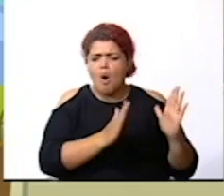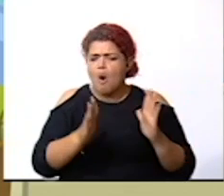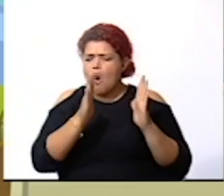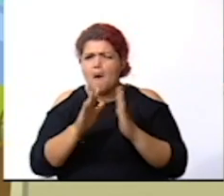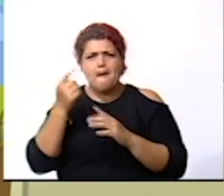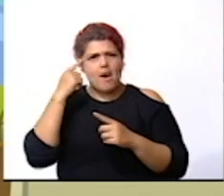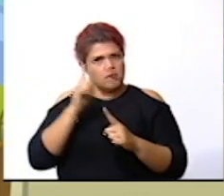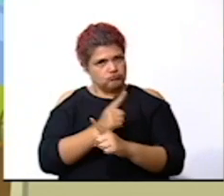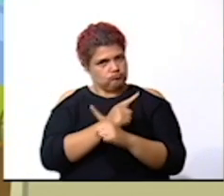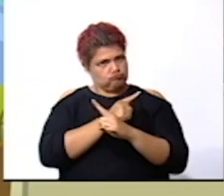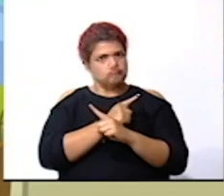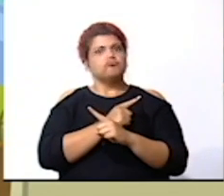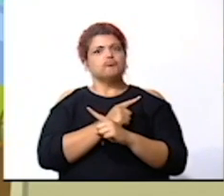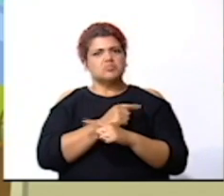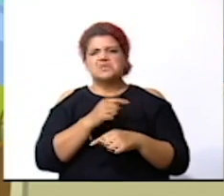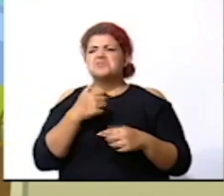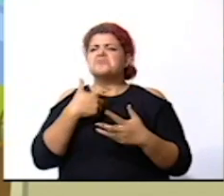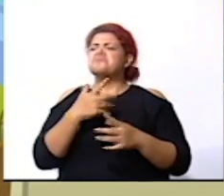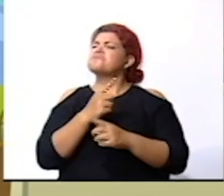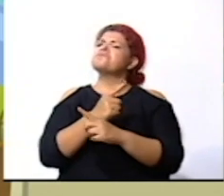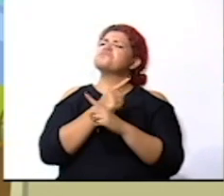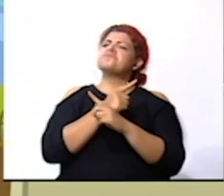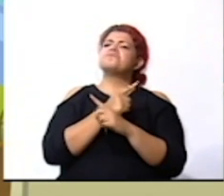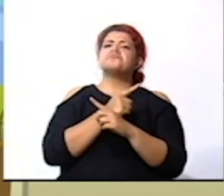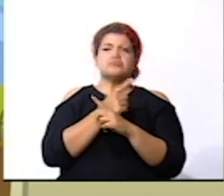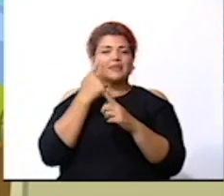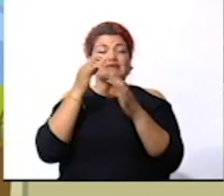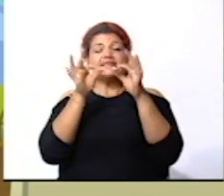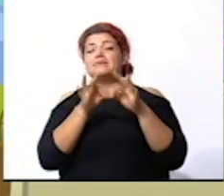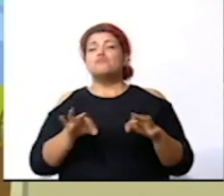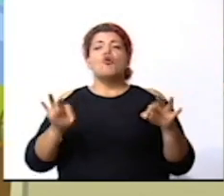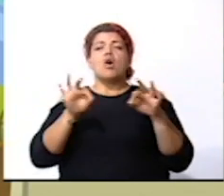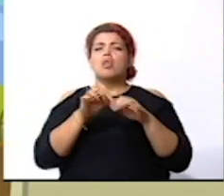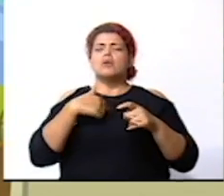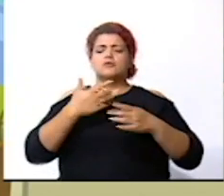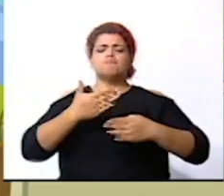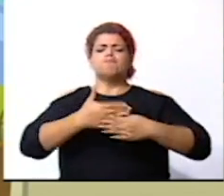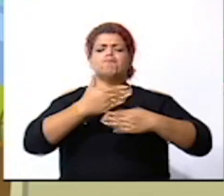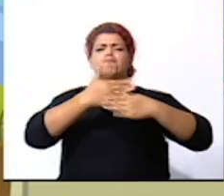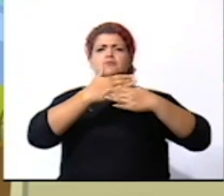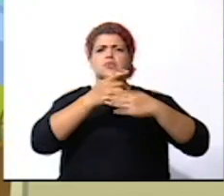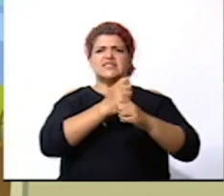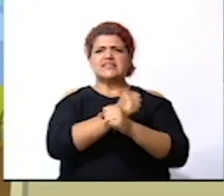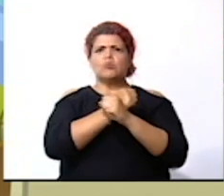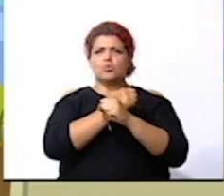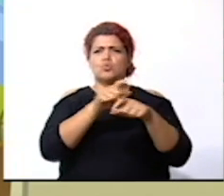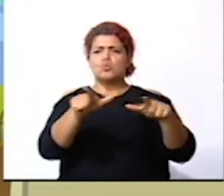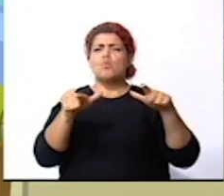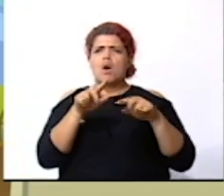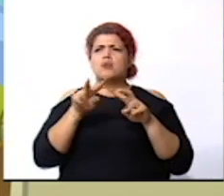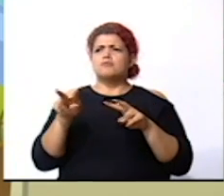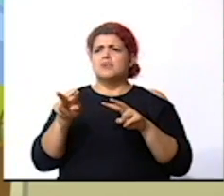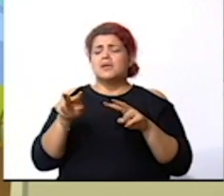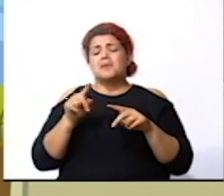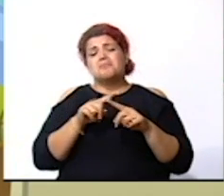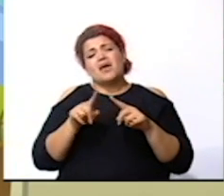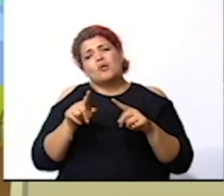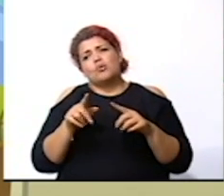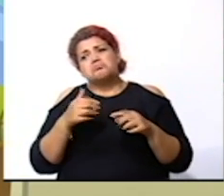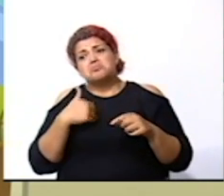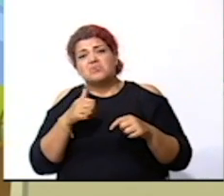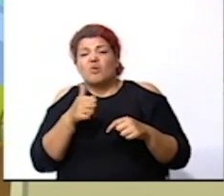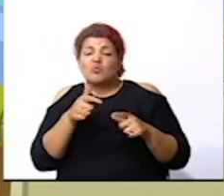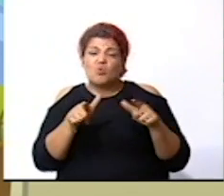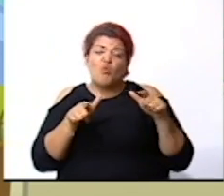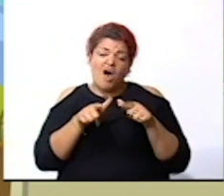para prevenir y que vamos a hacer bueno lo más importante construir en una zona segura pero si no lo vivimos así tenemos que